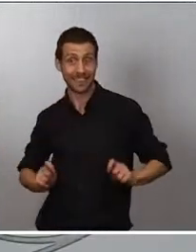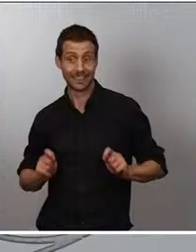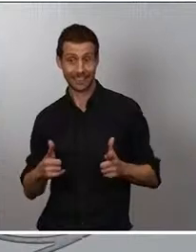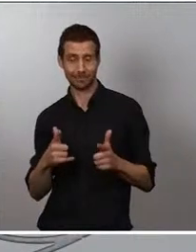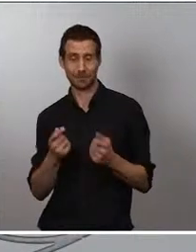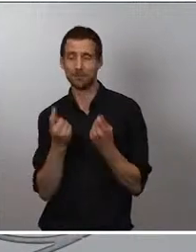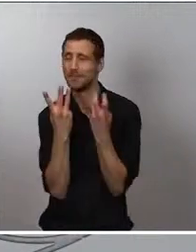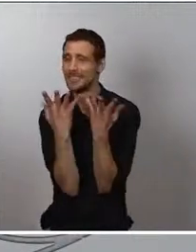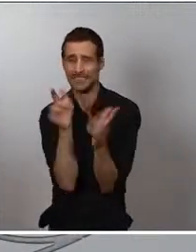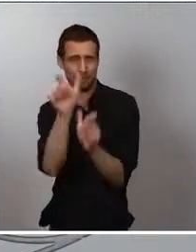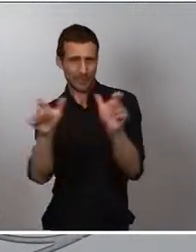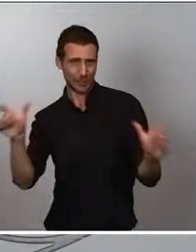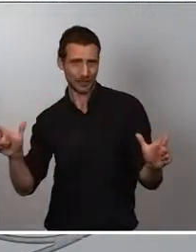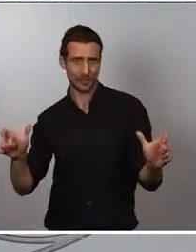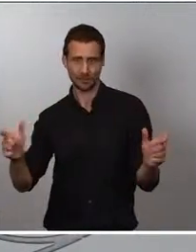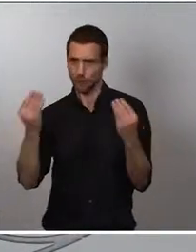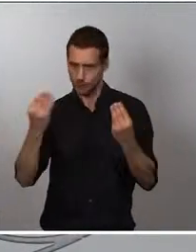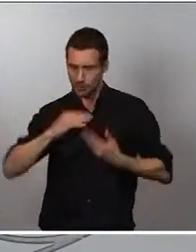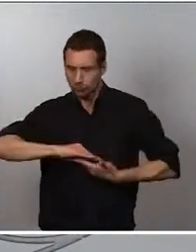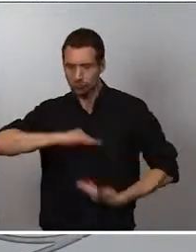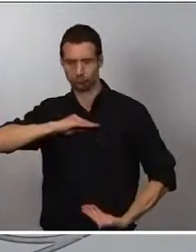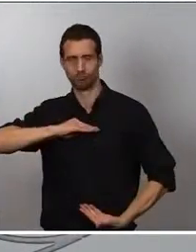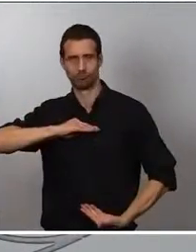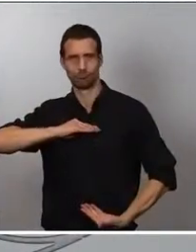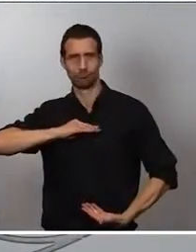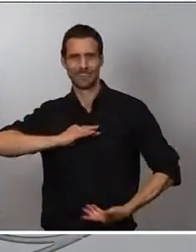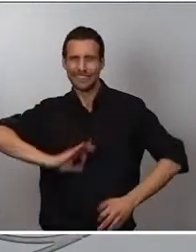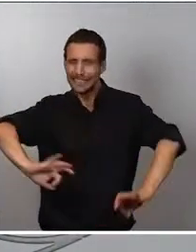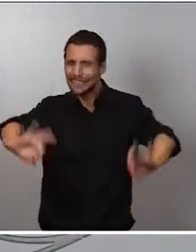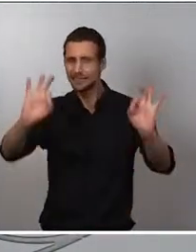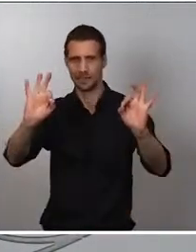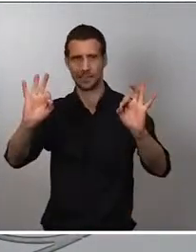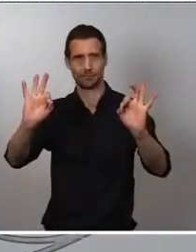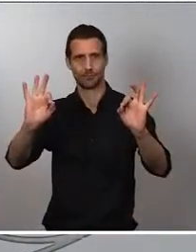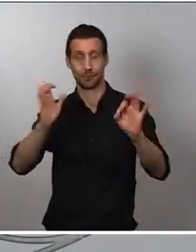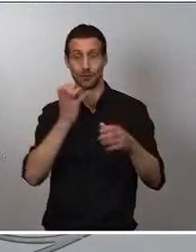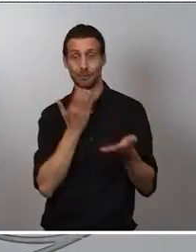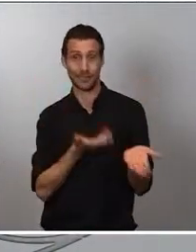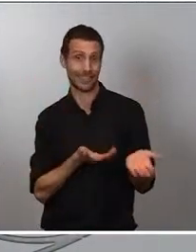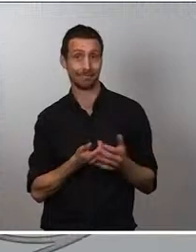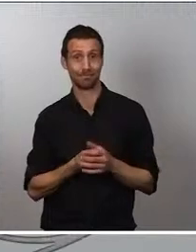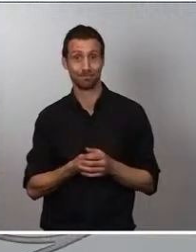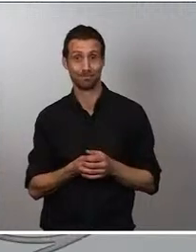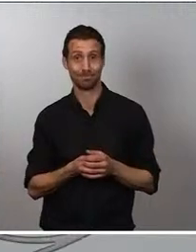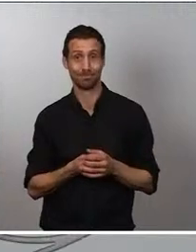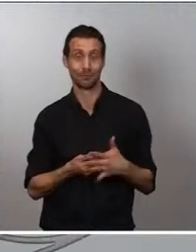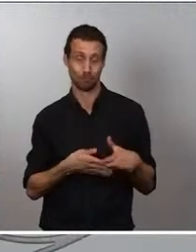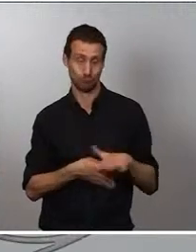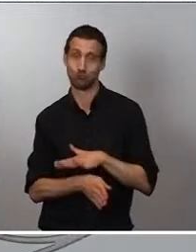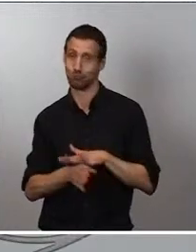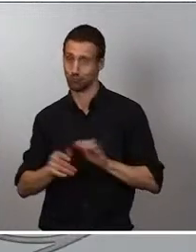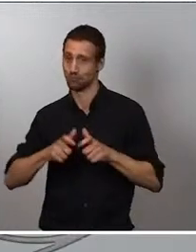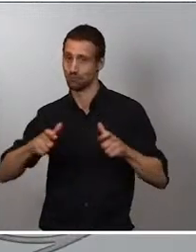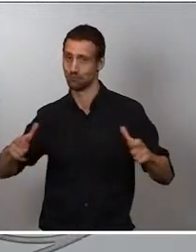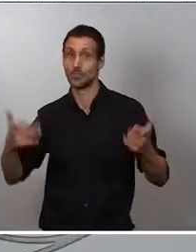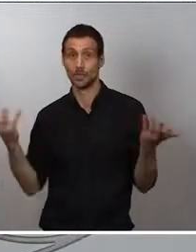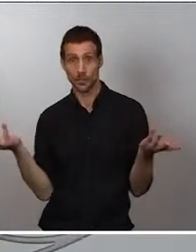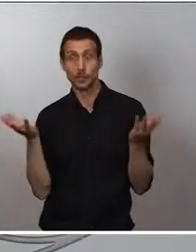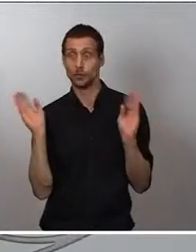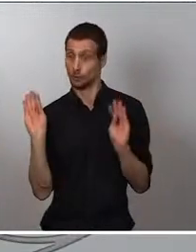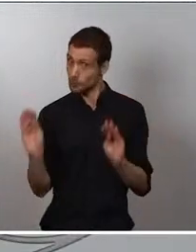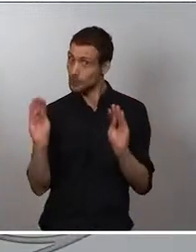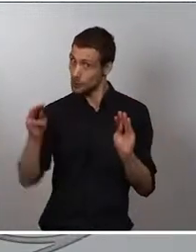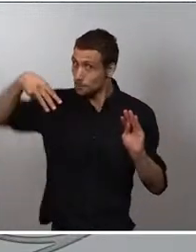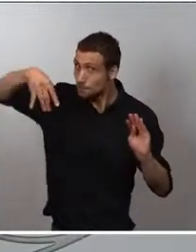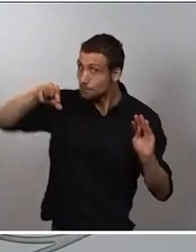especializada como esta. Por eso, por la importancia que tiene la formación sanitaria especializada, el MIR, en nuestro